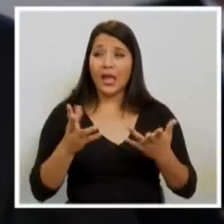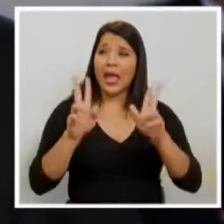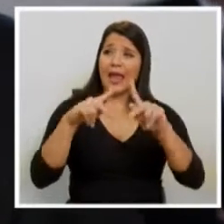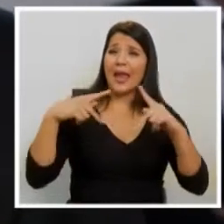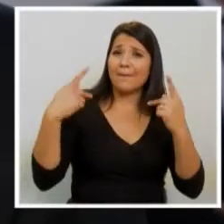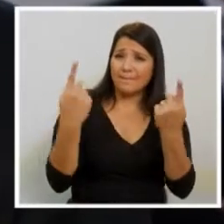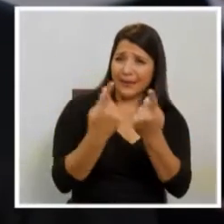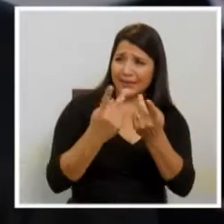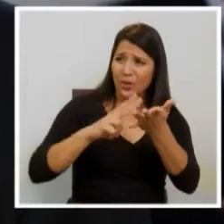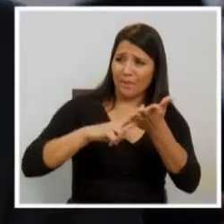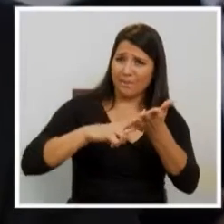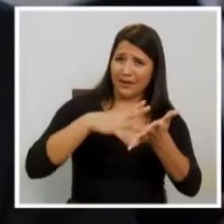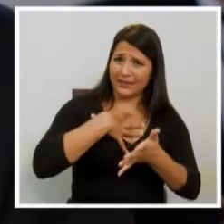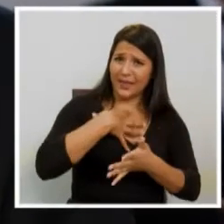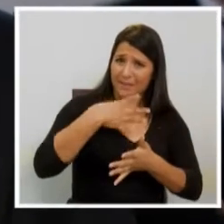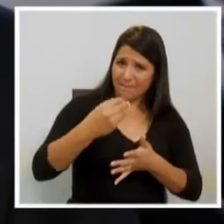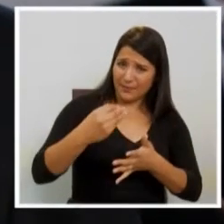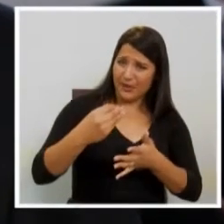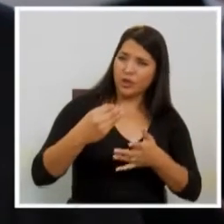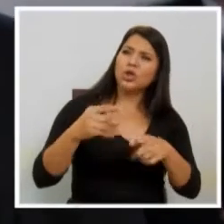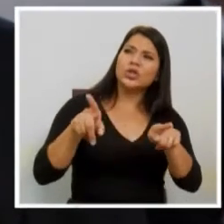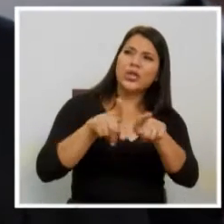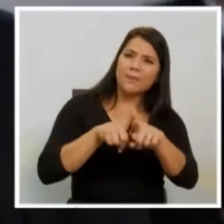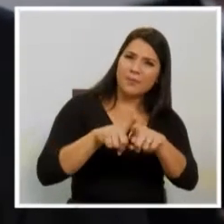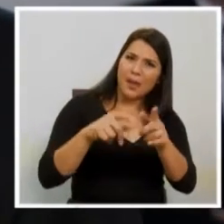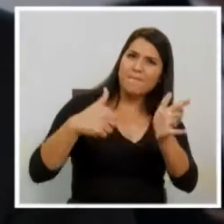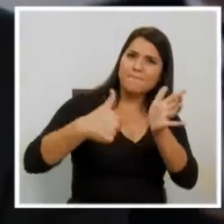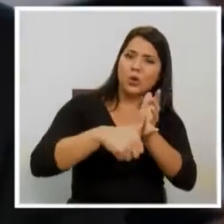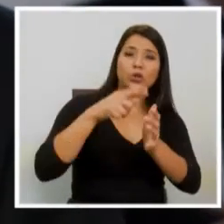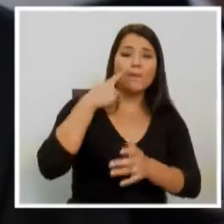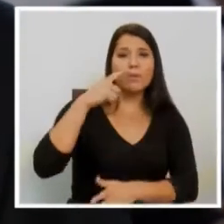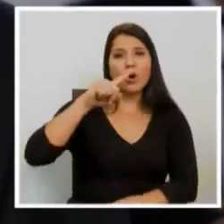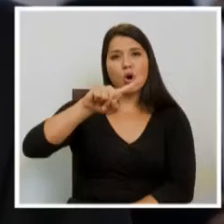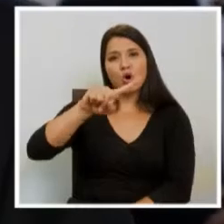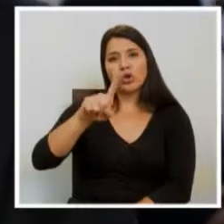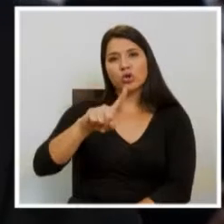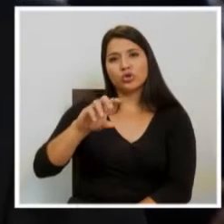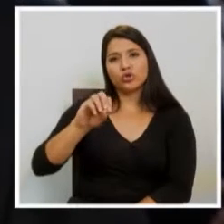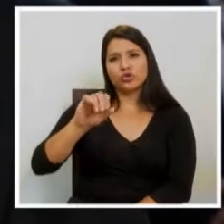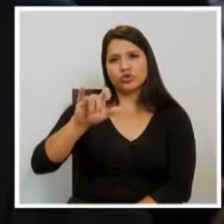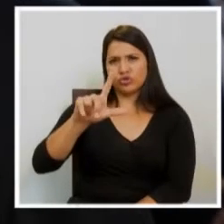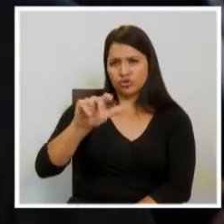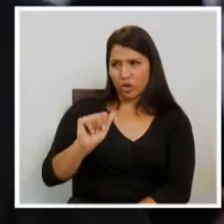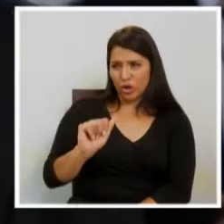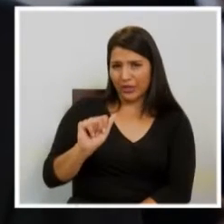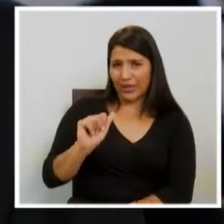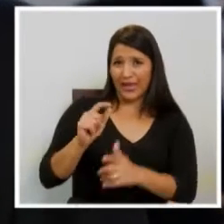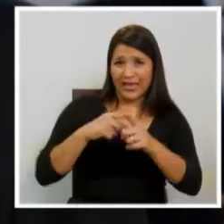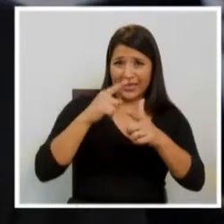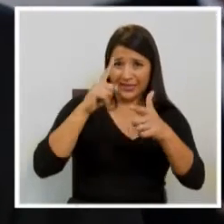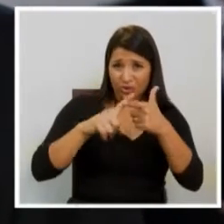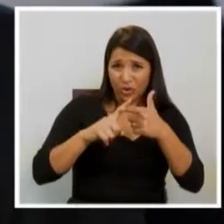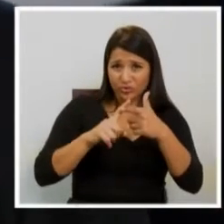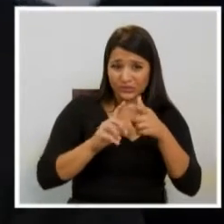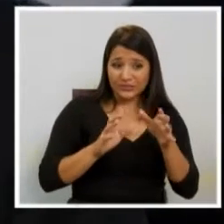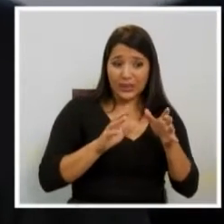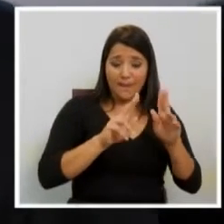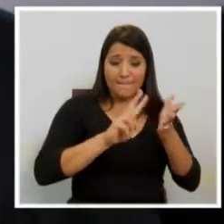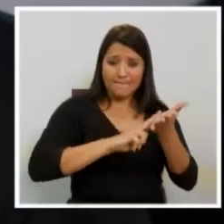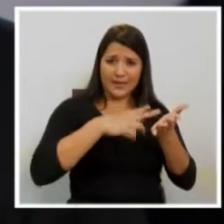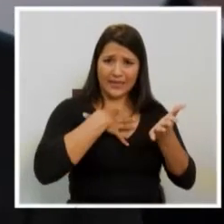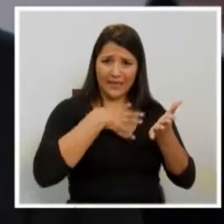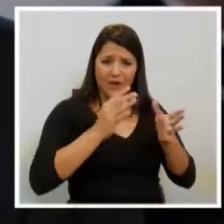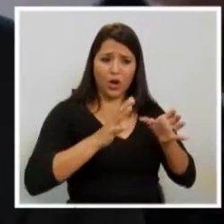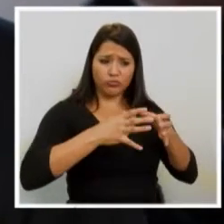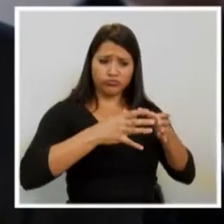por Carlos Ricardo Benavides, inclusive doña Zoila es la vicepresidenta. ¿Lo dejan fuera entonces del resto del acuerdo o por qué